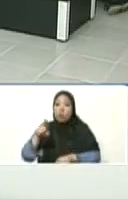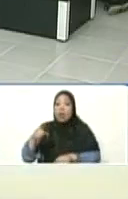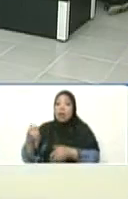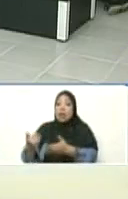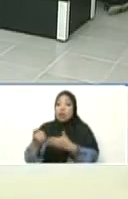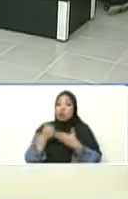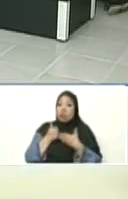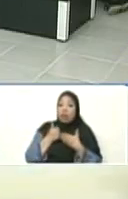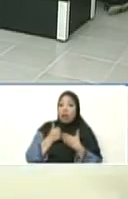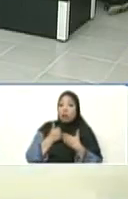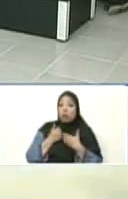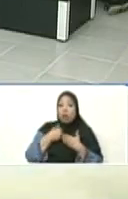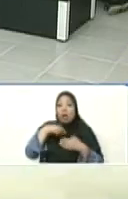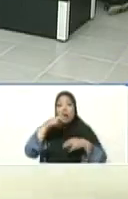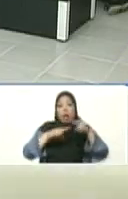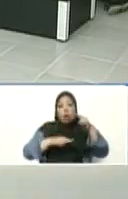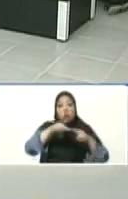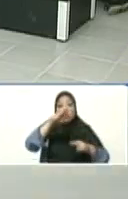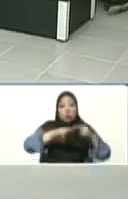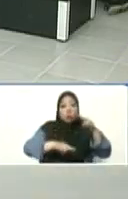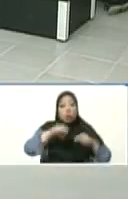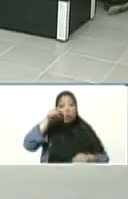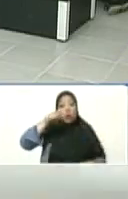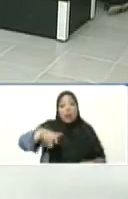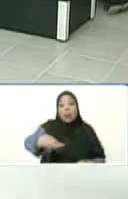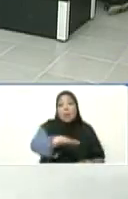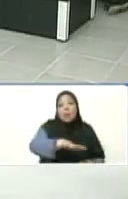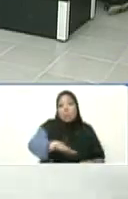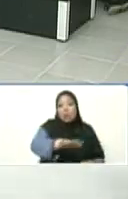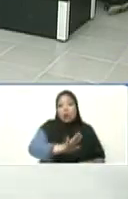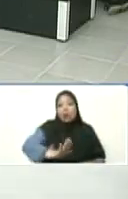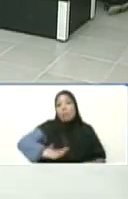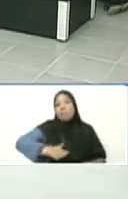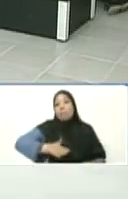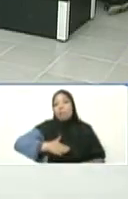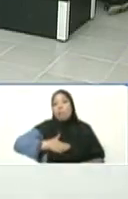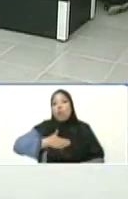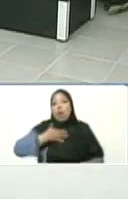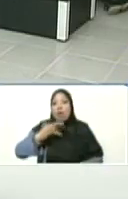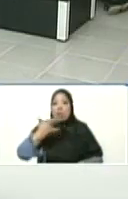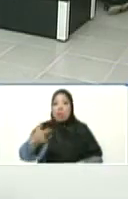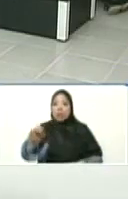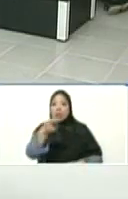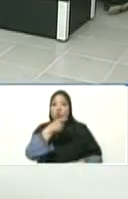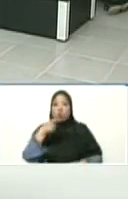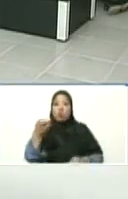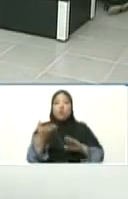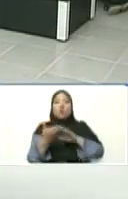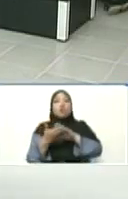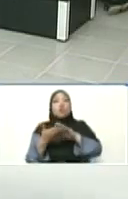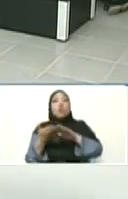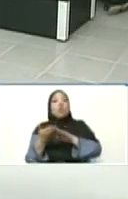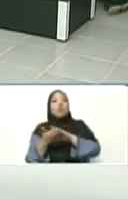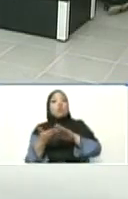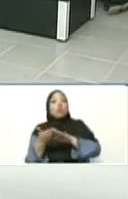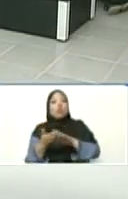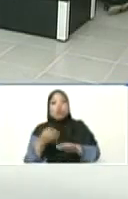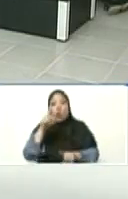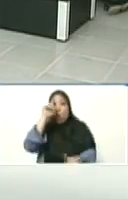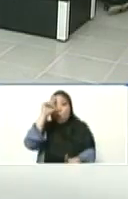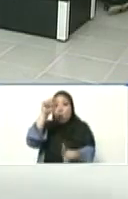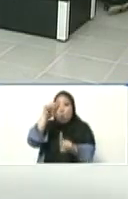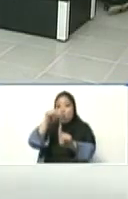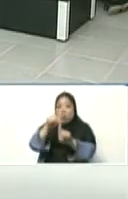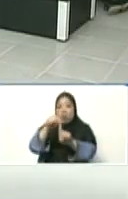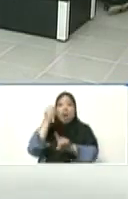viviendas para el pueblo. Siempre se puede. Si uno busca la salida, si uno busca soluciones, si uno pare